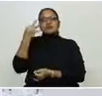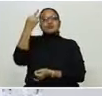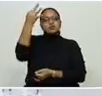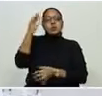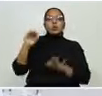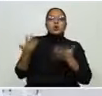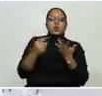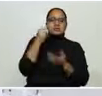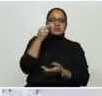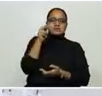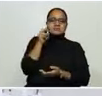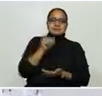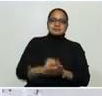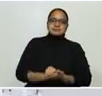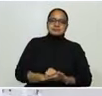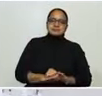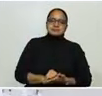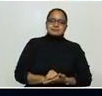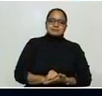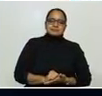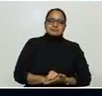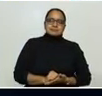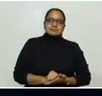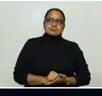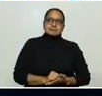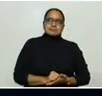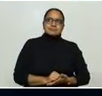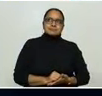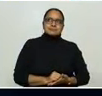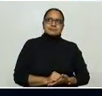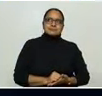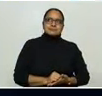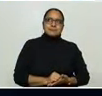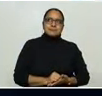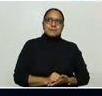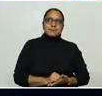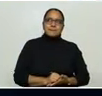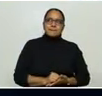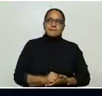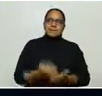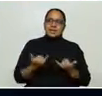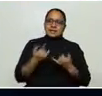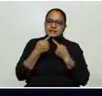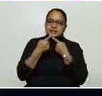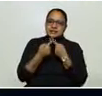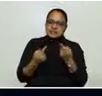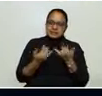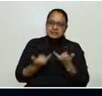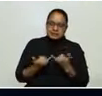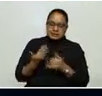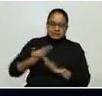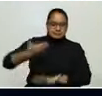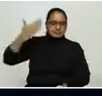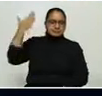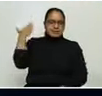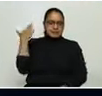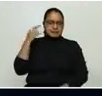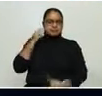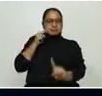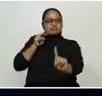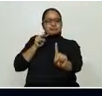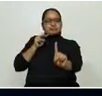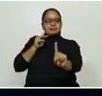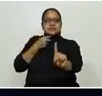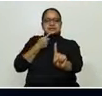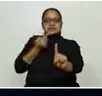plazo. Cómo veo la situación ahora con relación a las proyecciones